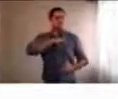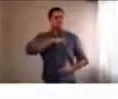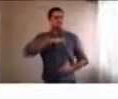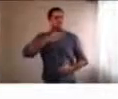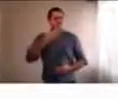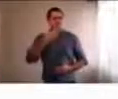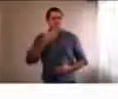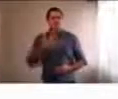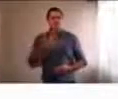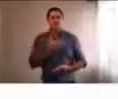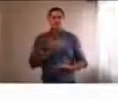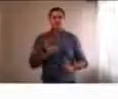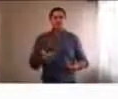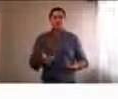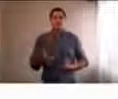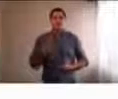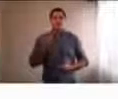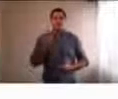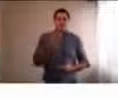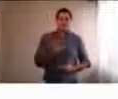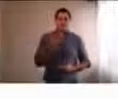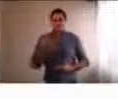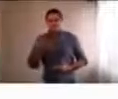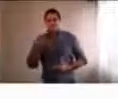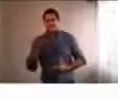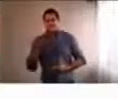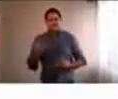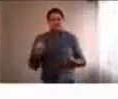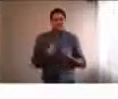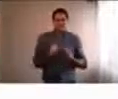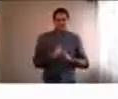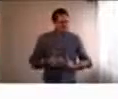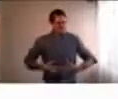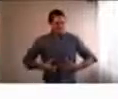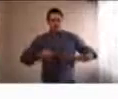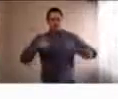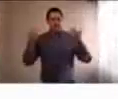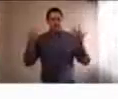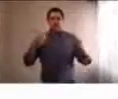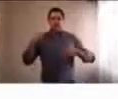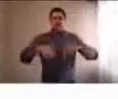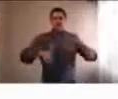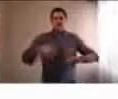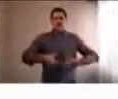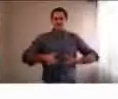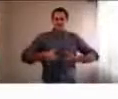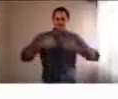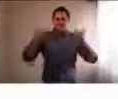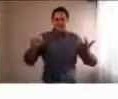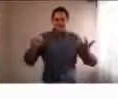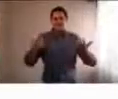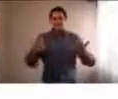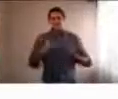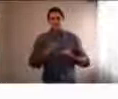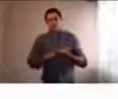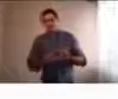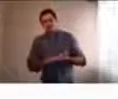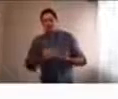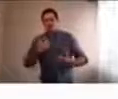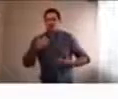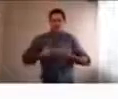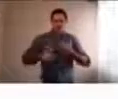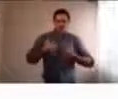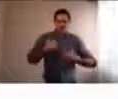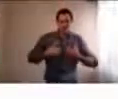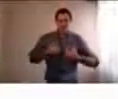protagonistas estaban enfrentados y estaban muy enojados. Y había mucho enojo entre lo que